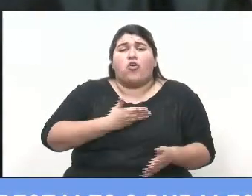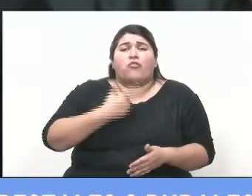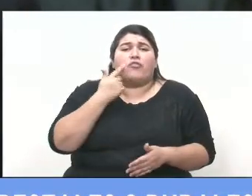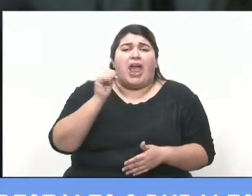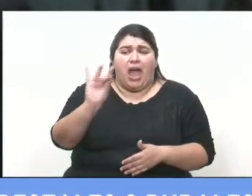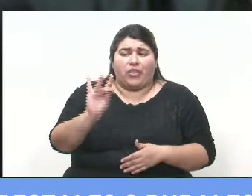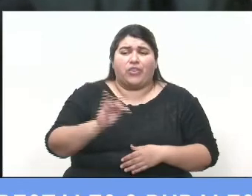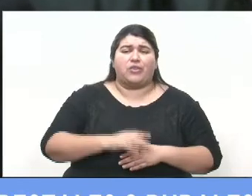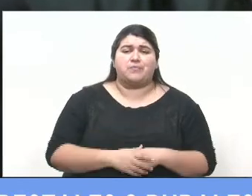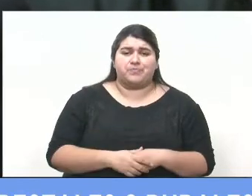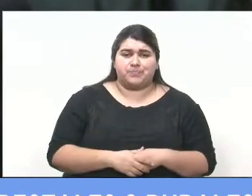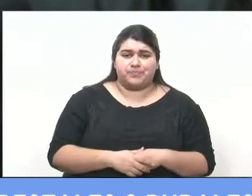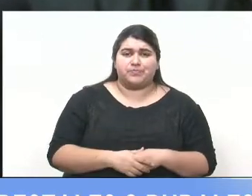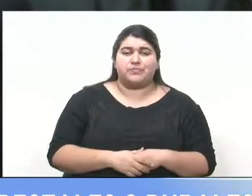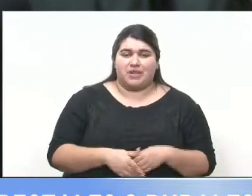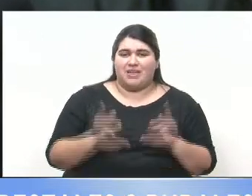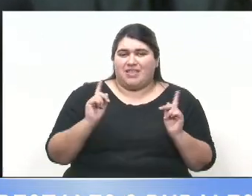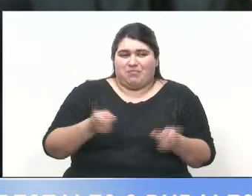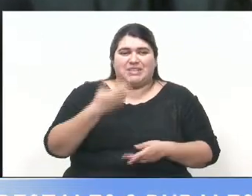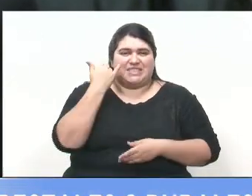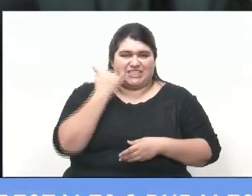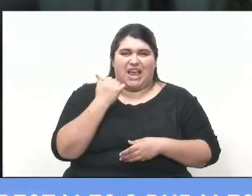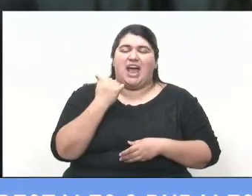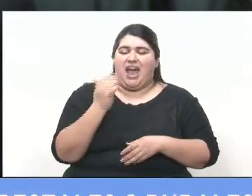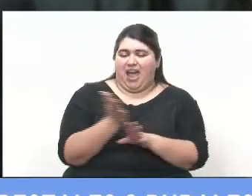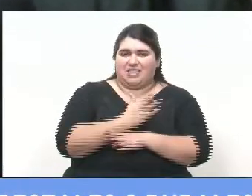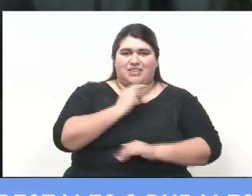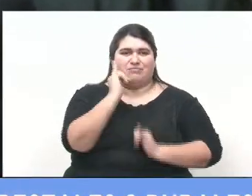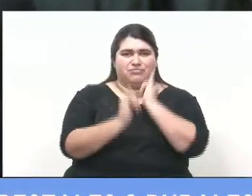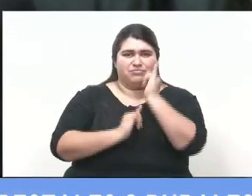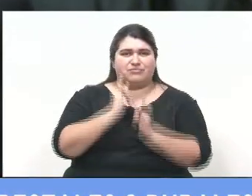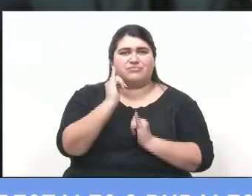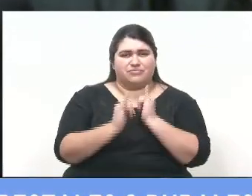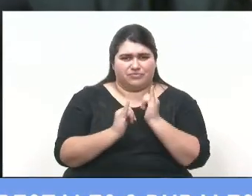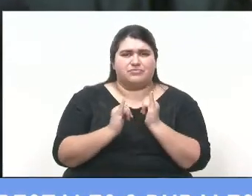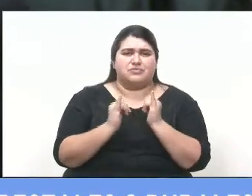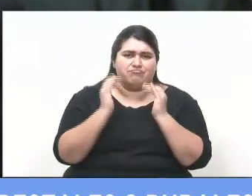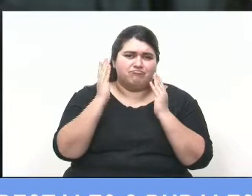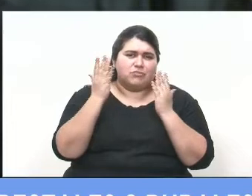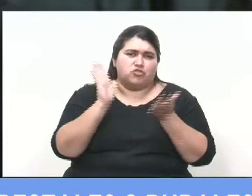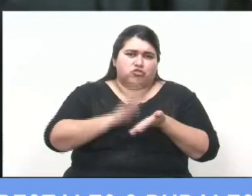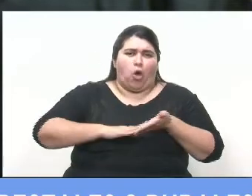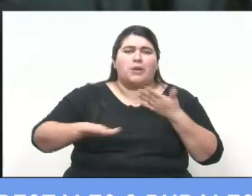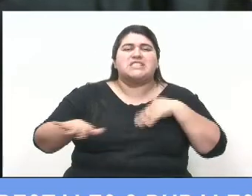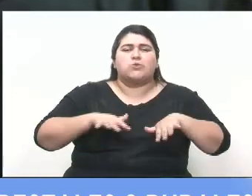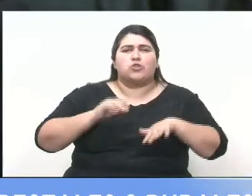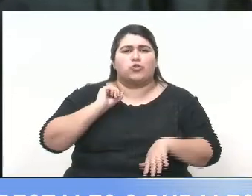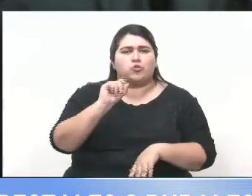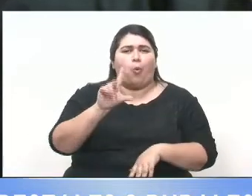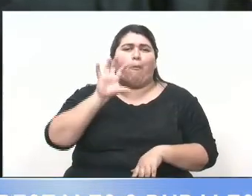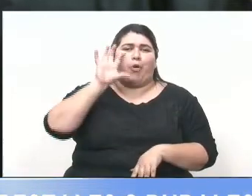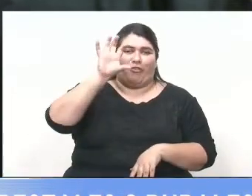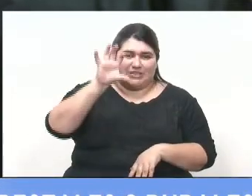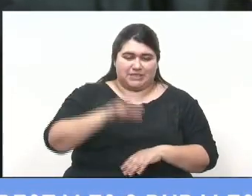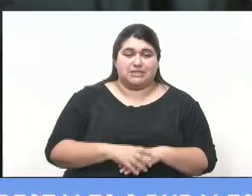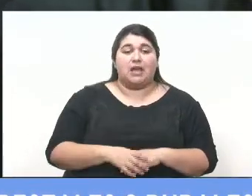sin duda va a mencionar también algo respecto a la situación de su provincia. Y